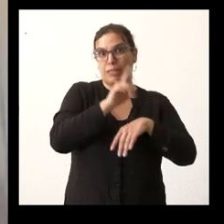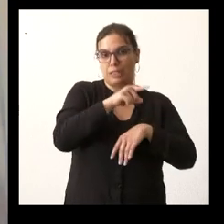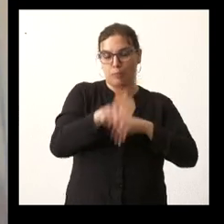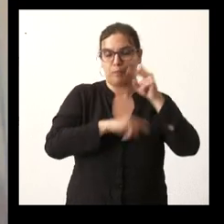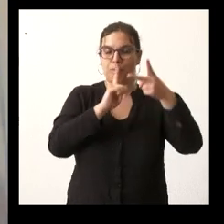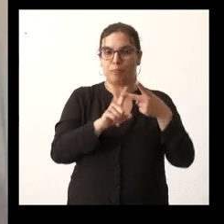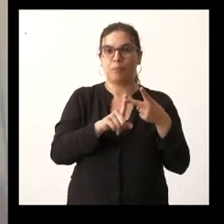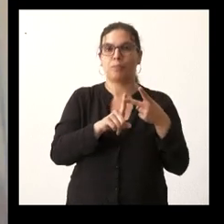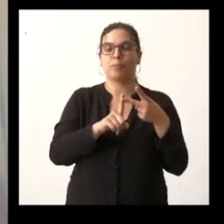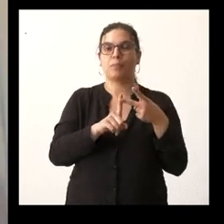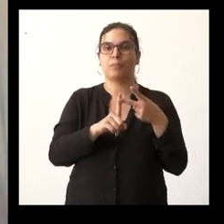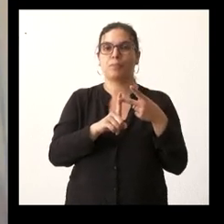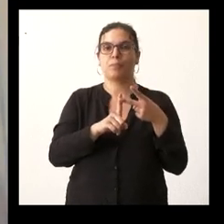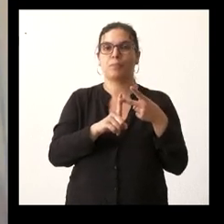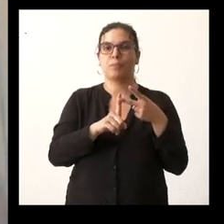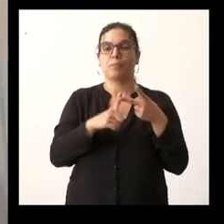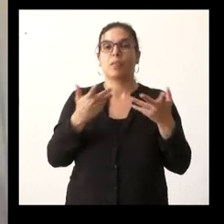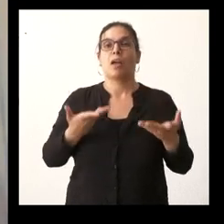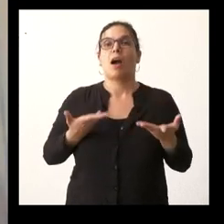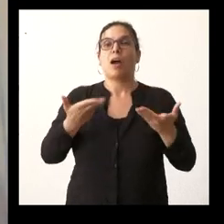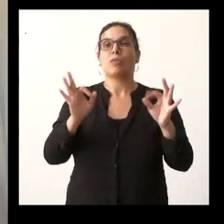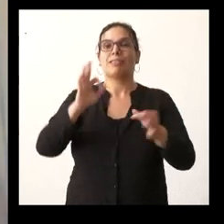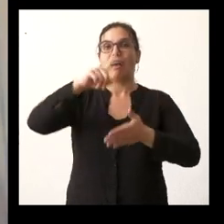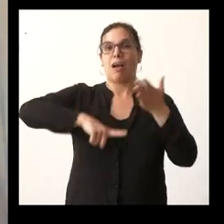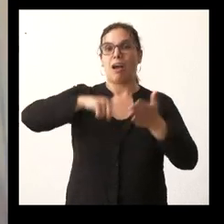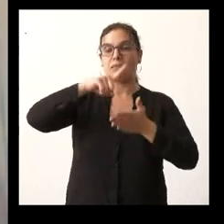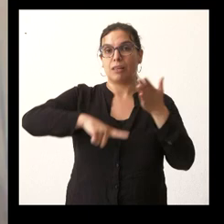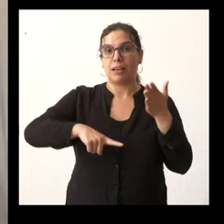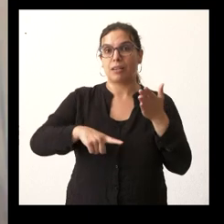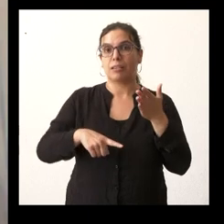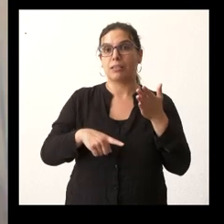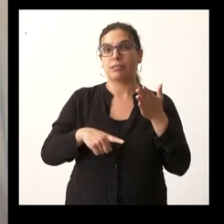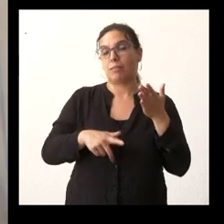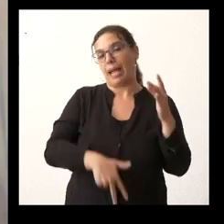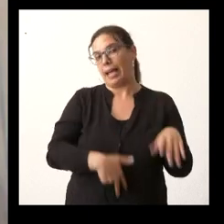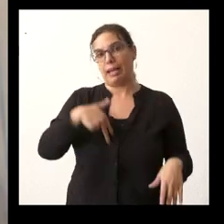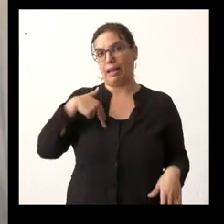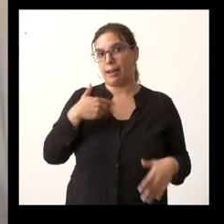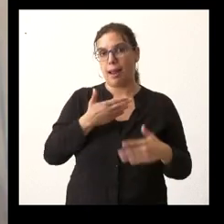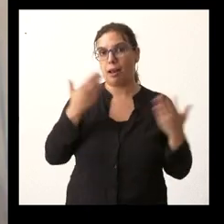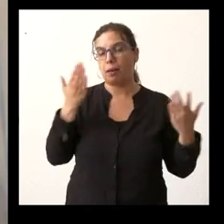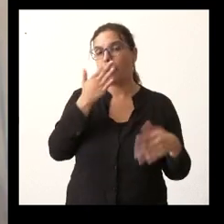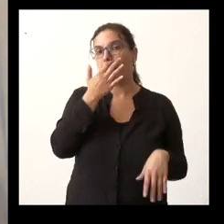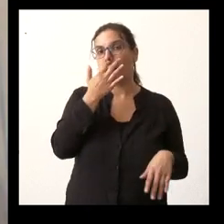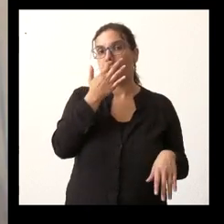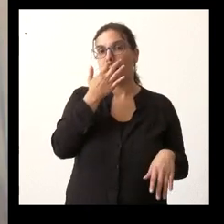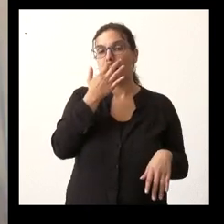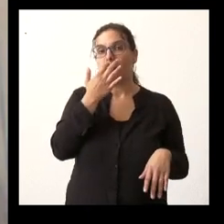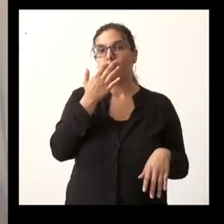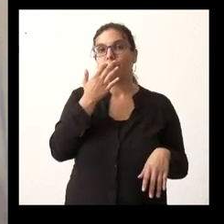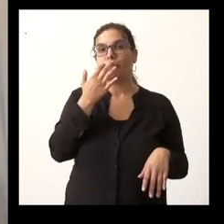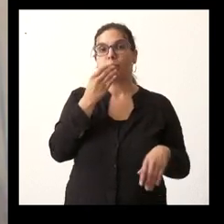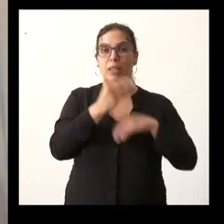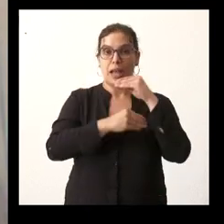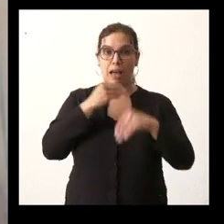segunda cuestión es que la ayuda del alquiler en general se va a hacer de